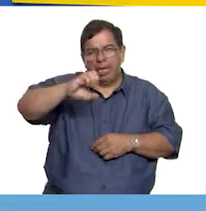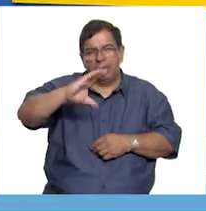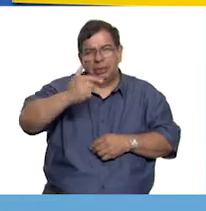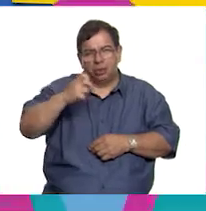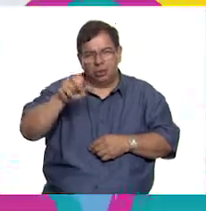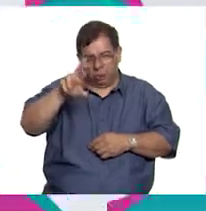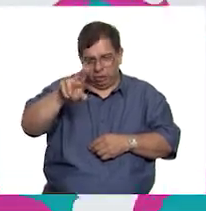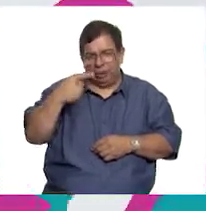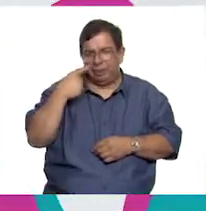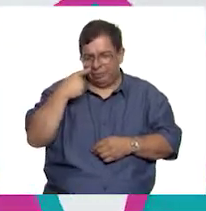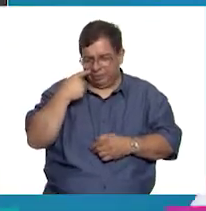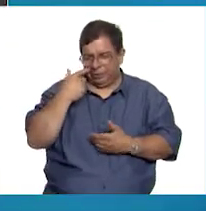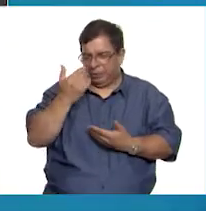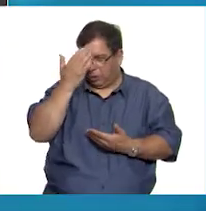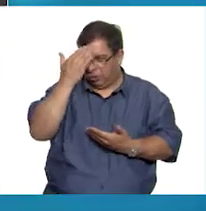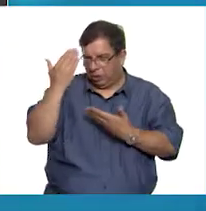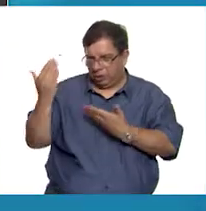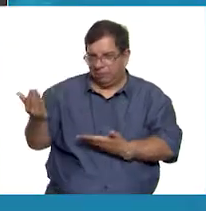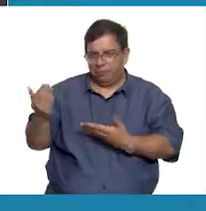Me parece.